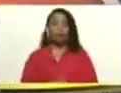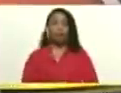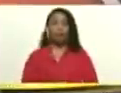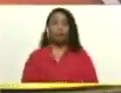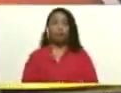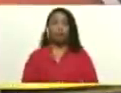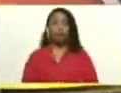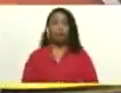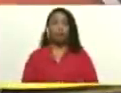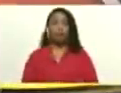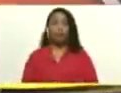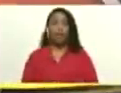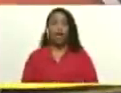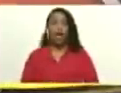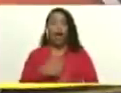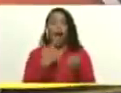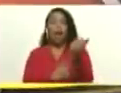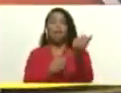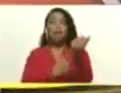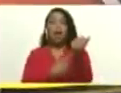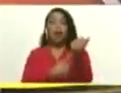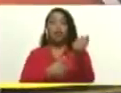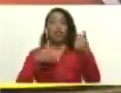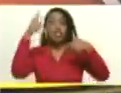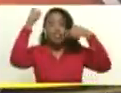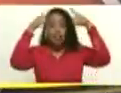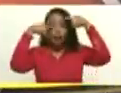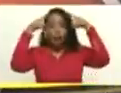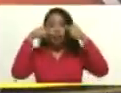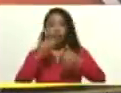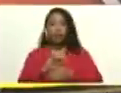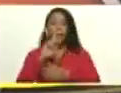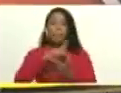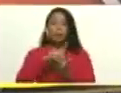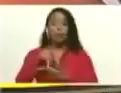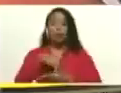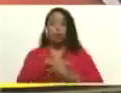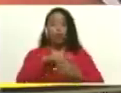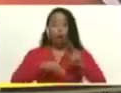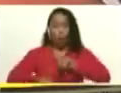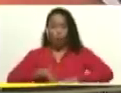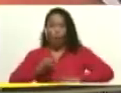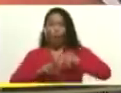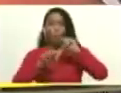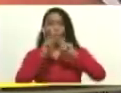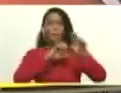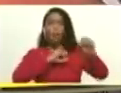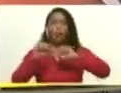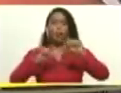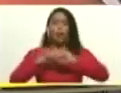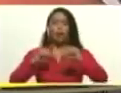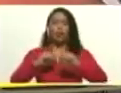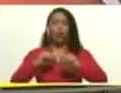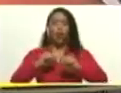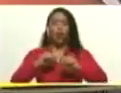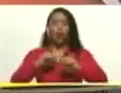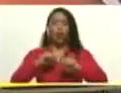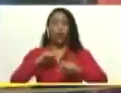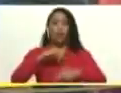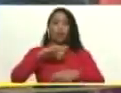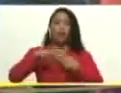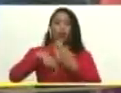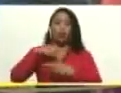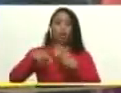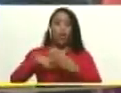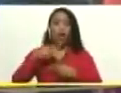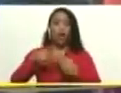Adán Coromoto Chávez Frías, por ejemplo, protagonista de la construcción del movimiento Bolivariano Revolucionario 200, junto